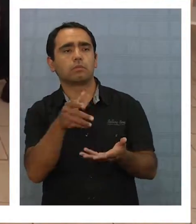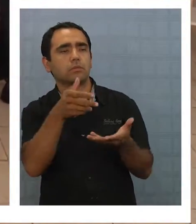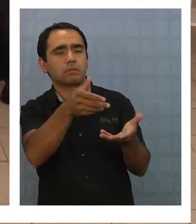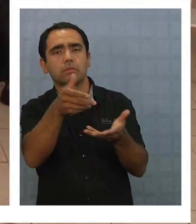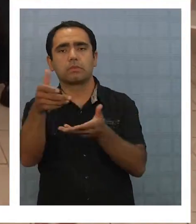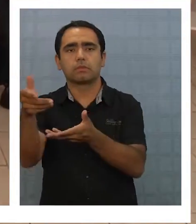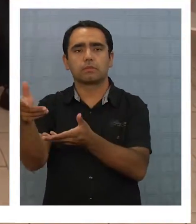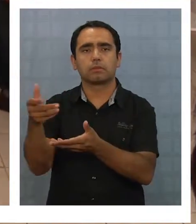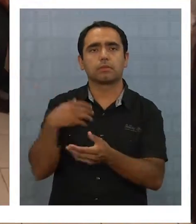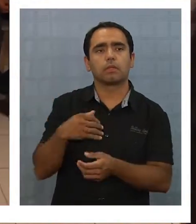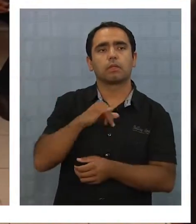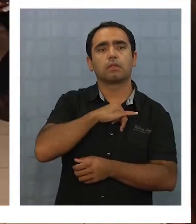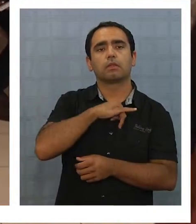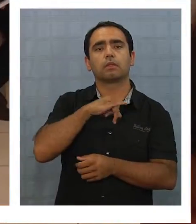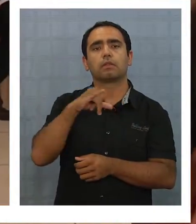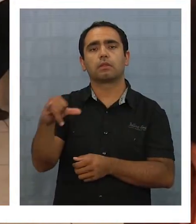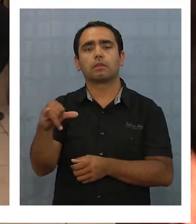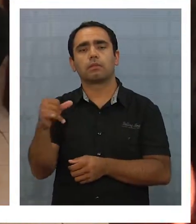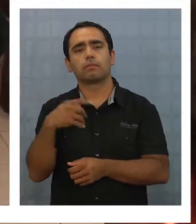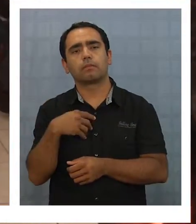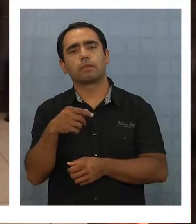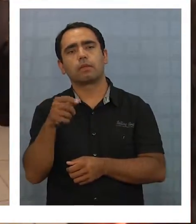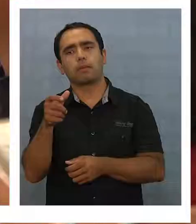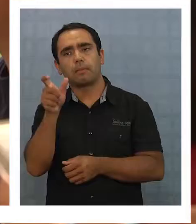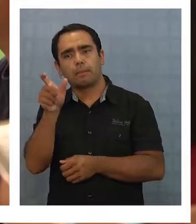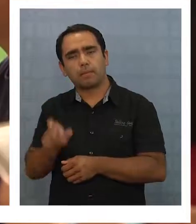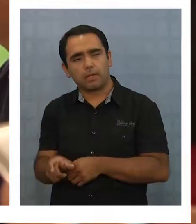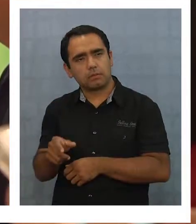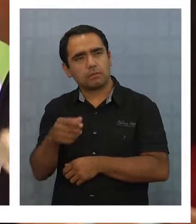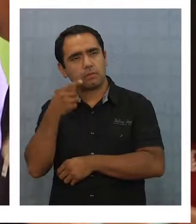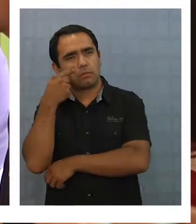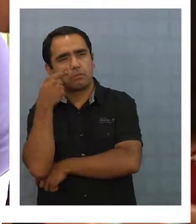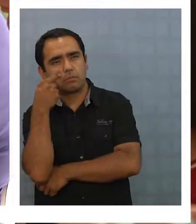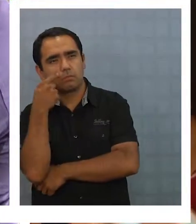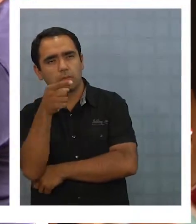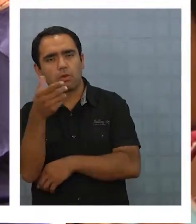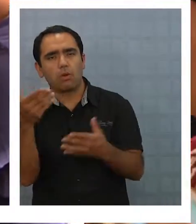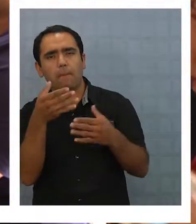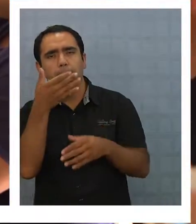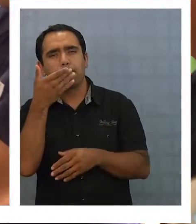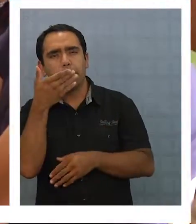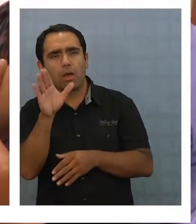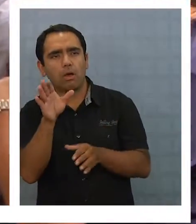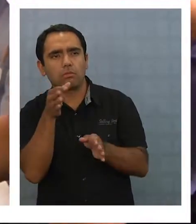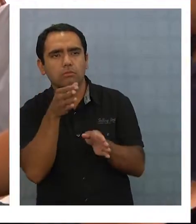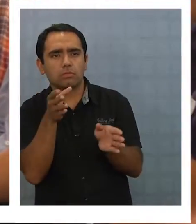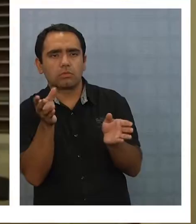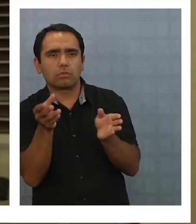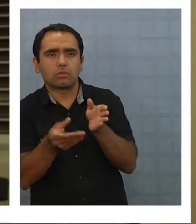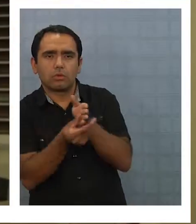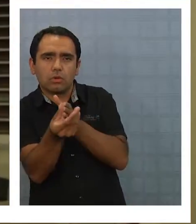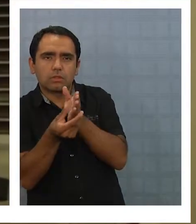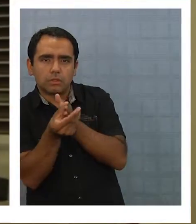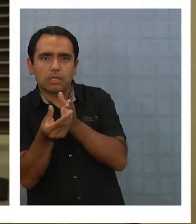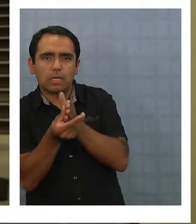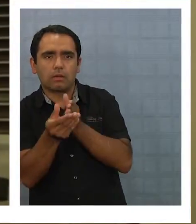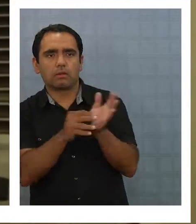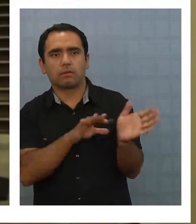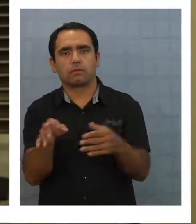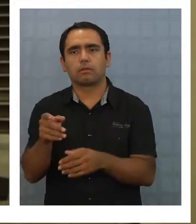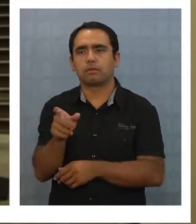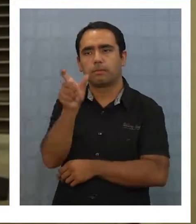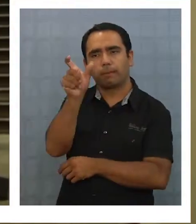mostrar sus productos y luego recibir alguna retroalimentación de Huital para mejorar su idea de negocio. Tenerlos acá en persona